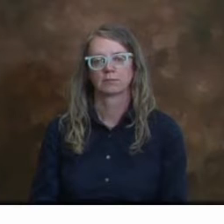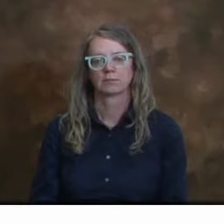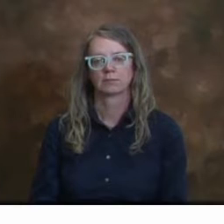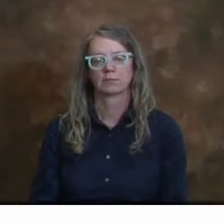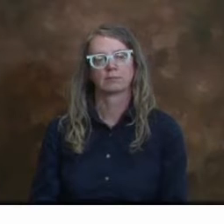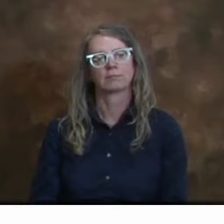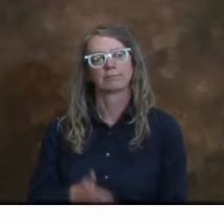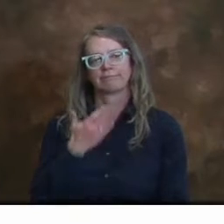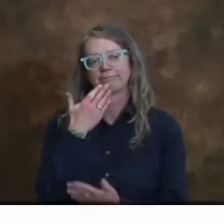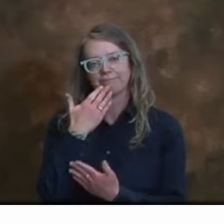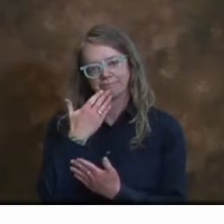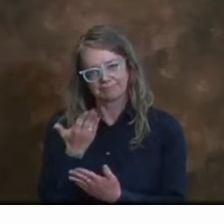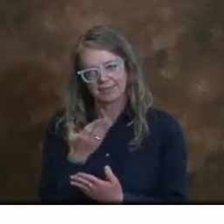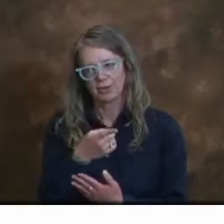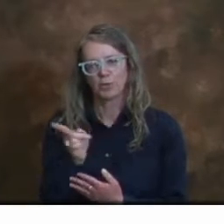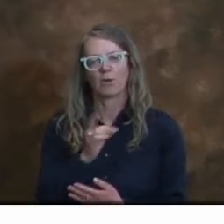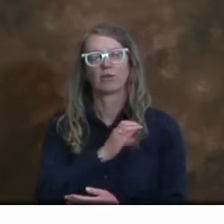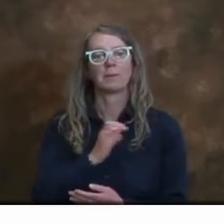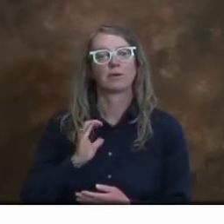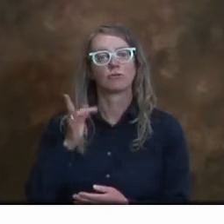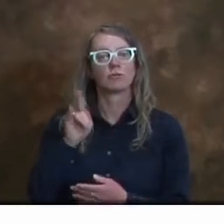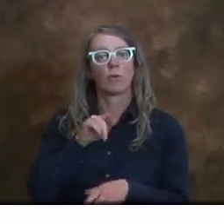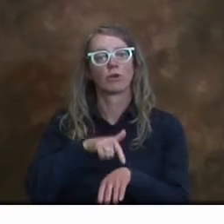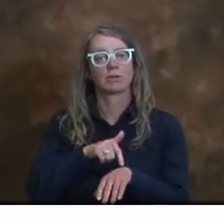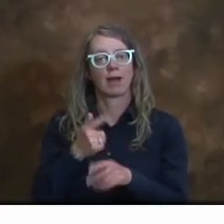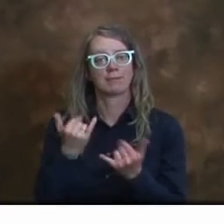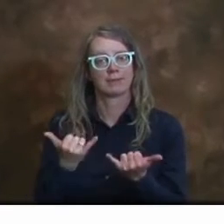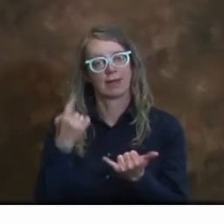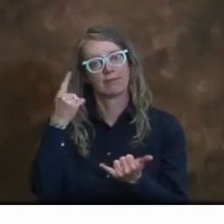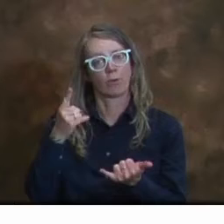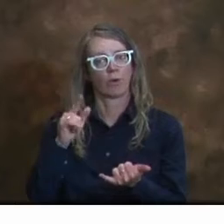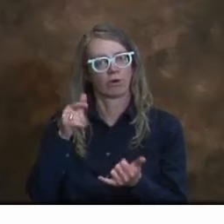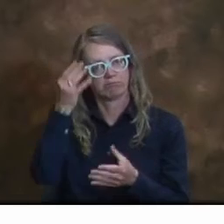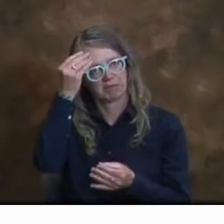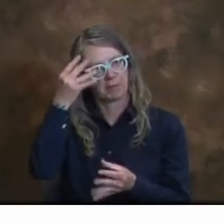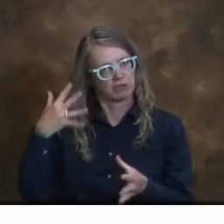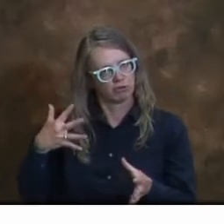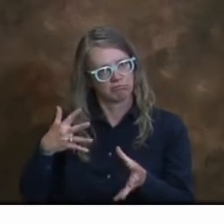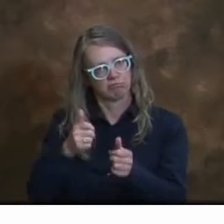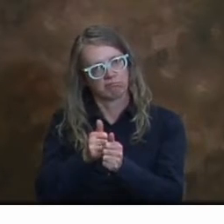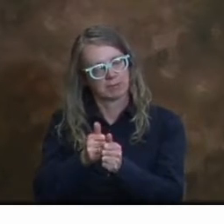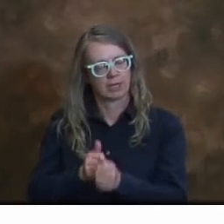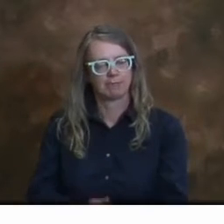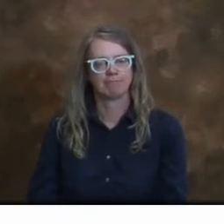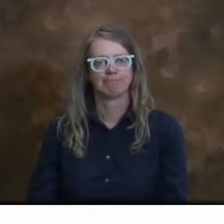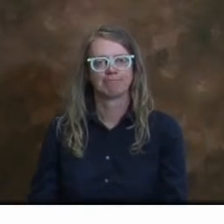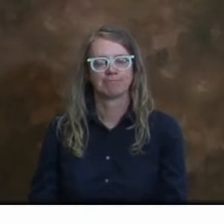Gracias, comisionados, por este tiempo hoy para poder hacer esta actualización.